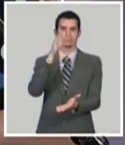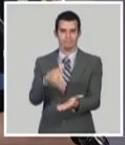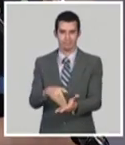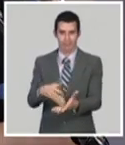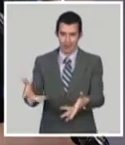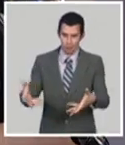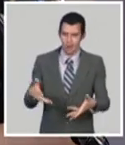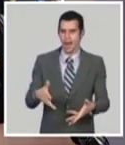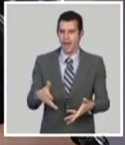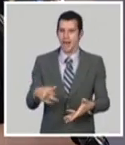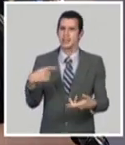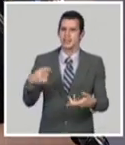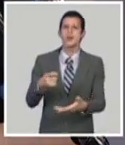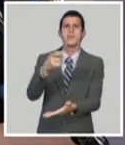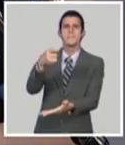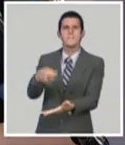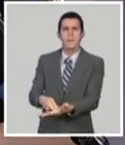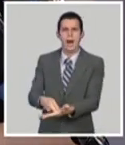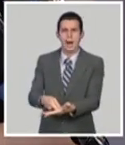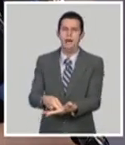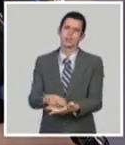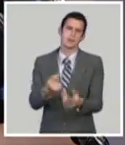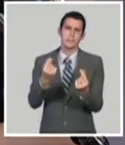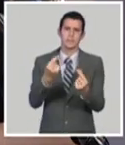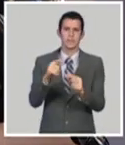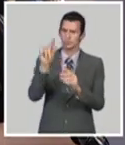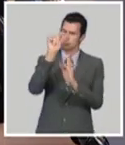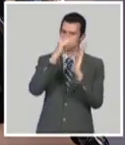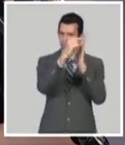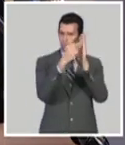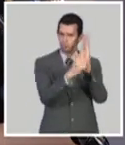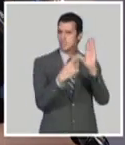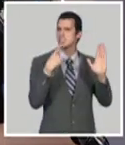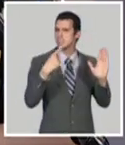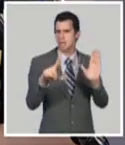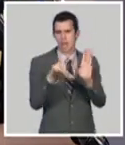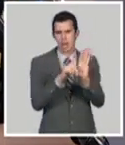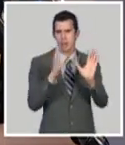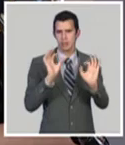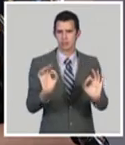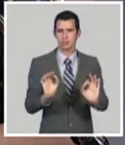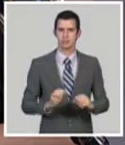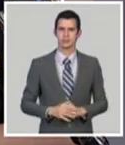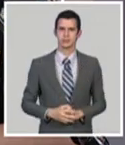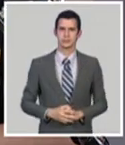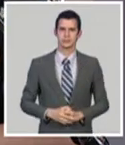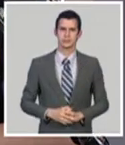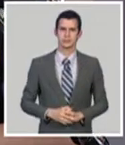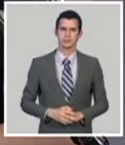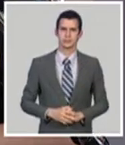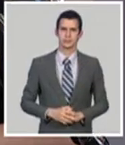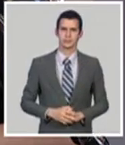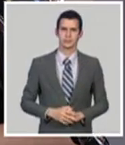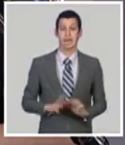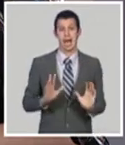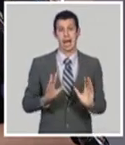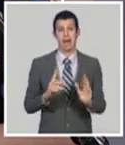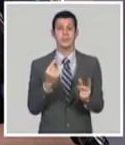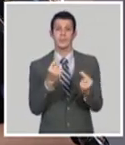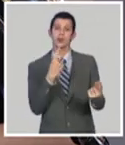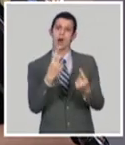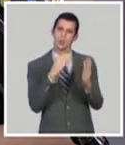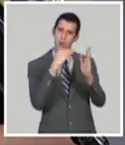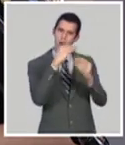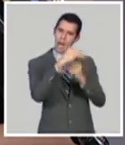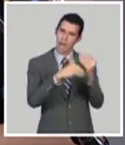través de la empresa que le presta ese servicio. ¿Qué es lo que se ha regulado en el entendido de